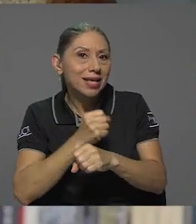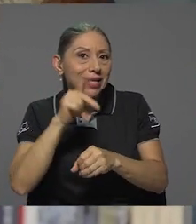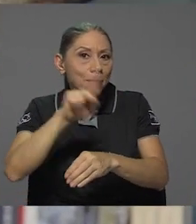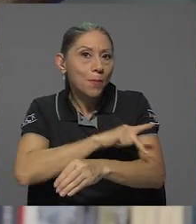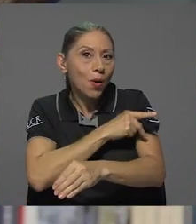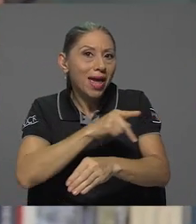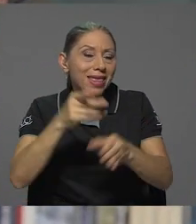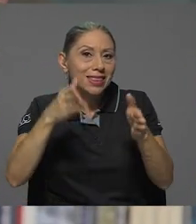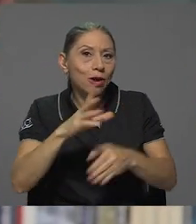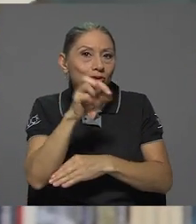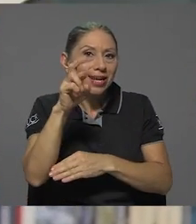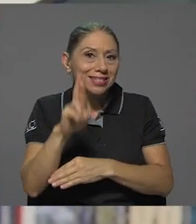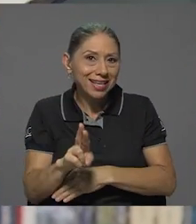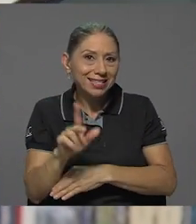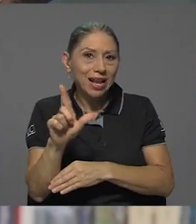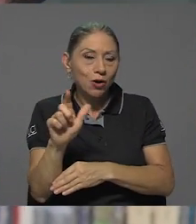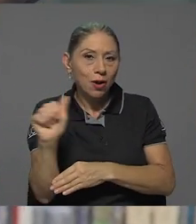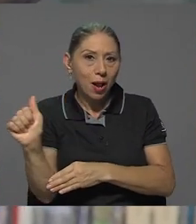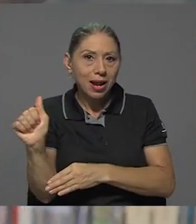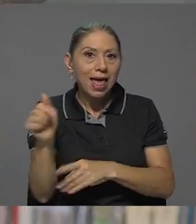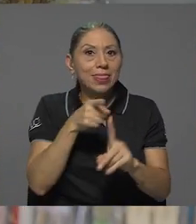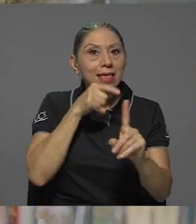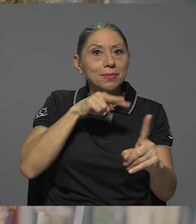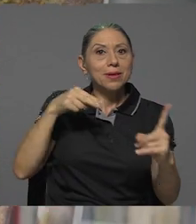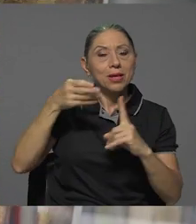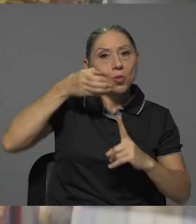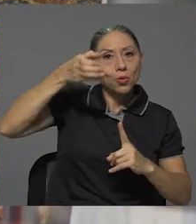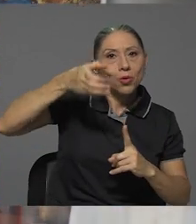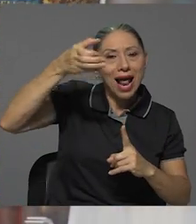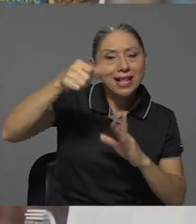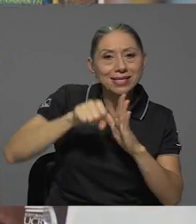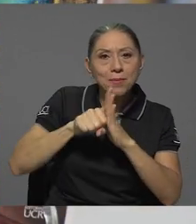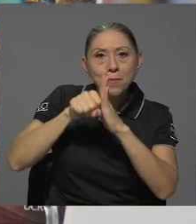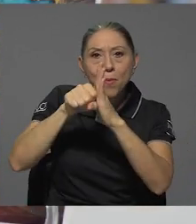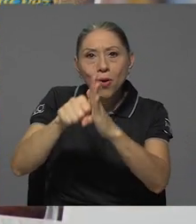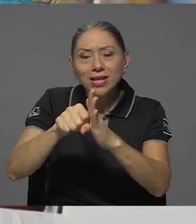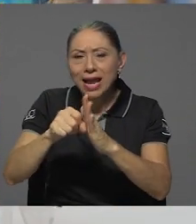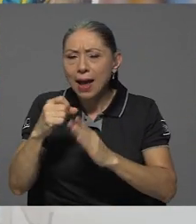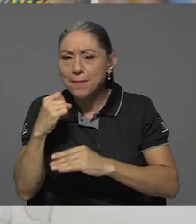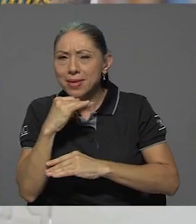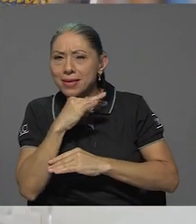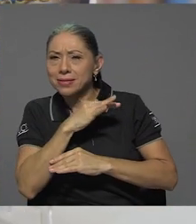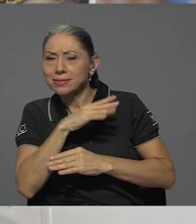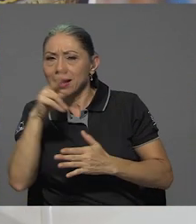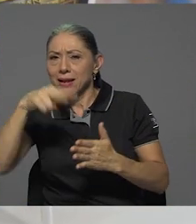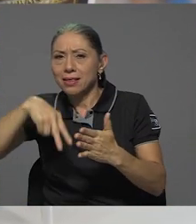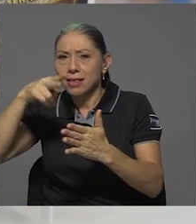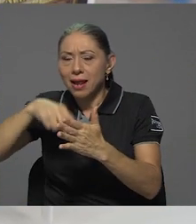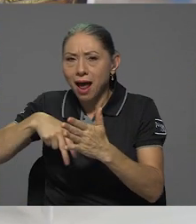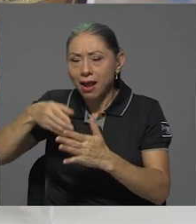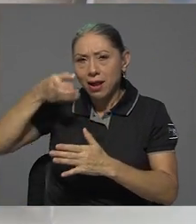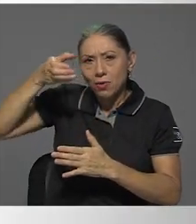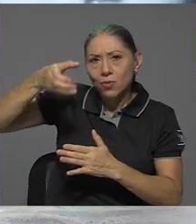una perspectiva cultural, simbólica, mística, literaria, histórica y filosófica.